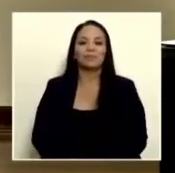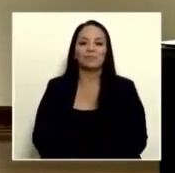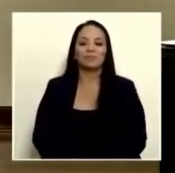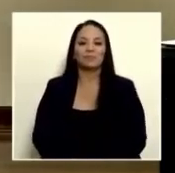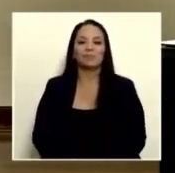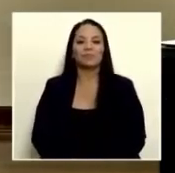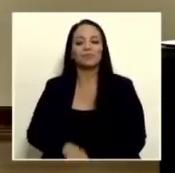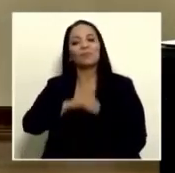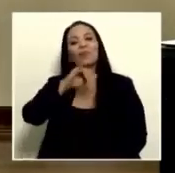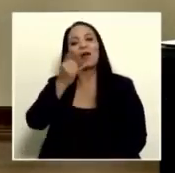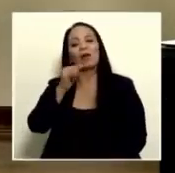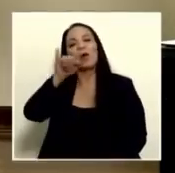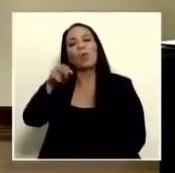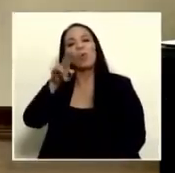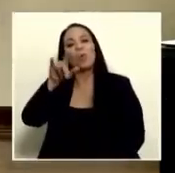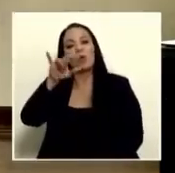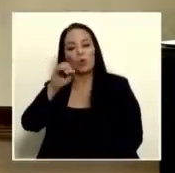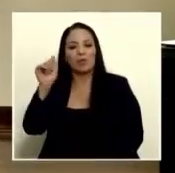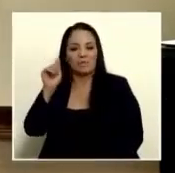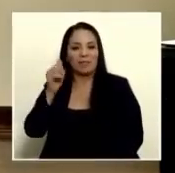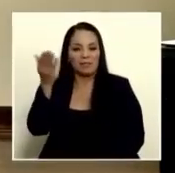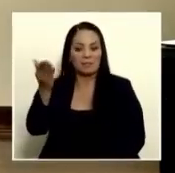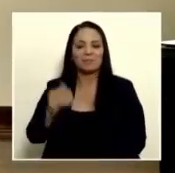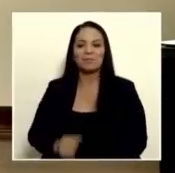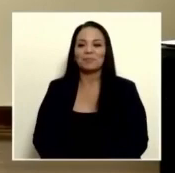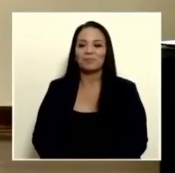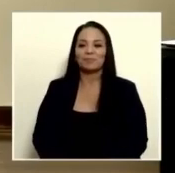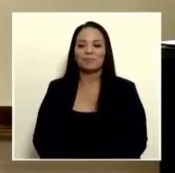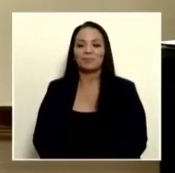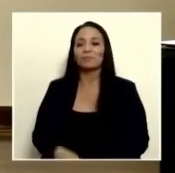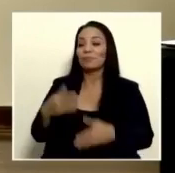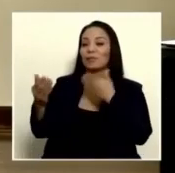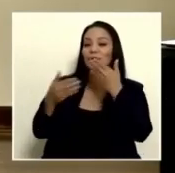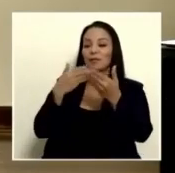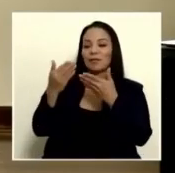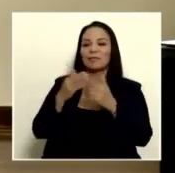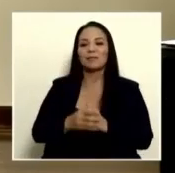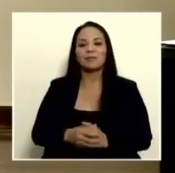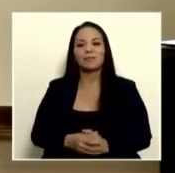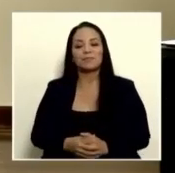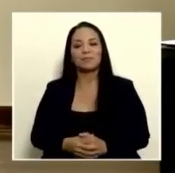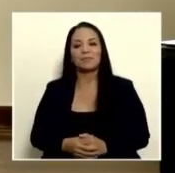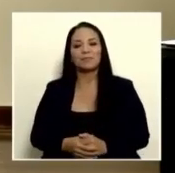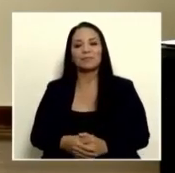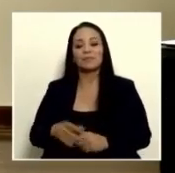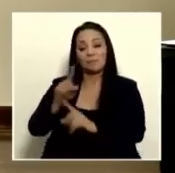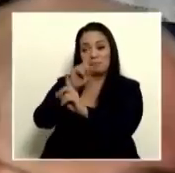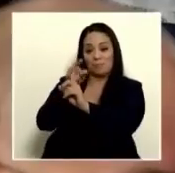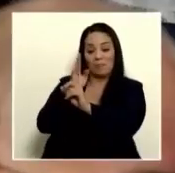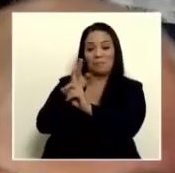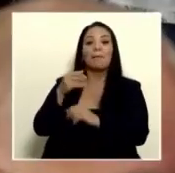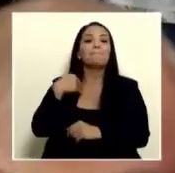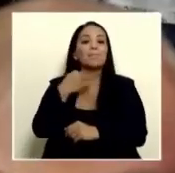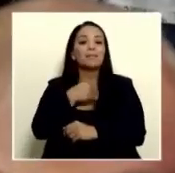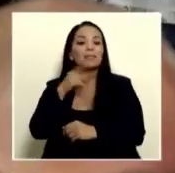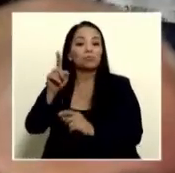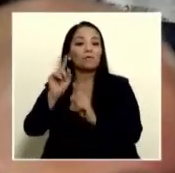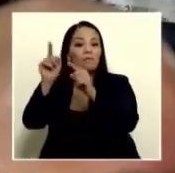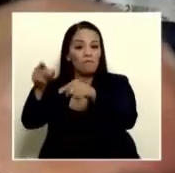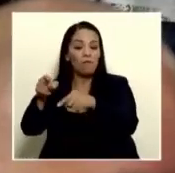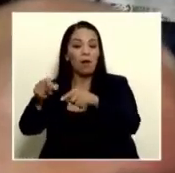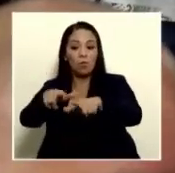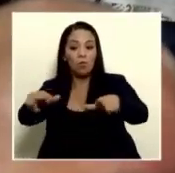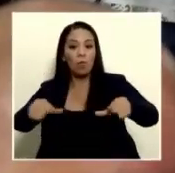adelante julio arrieta con su consulta muchas gracias más bien ministra días atrás usted fue al relleno